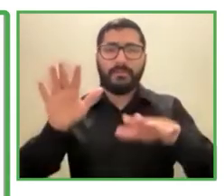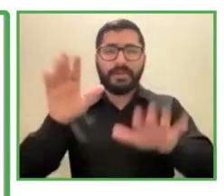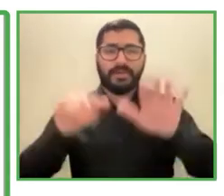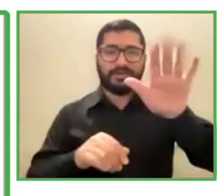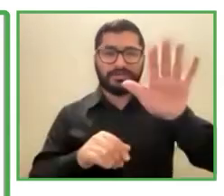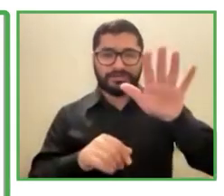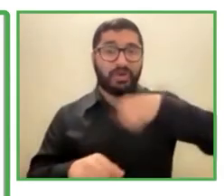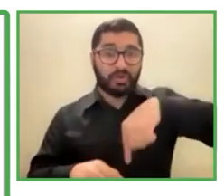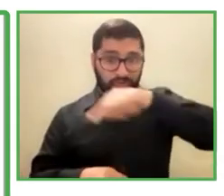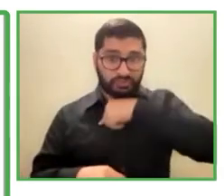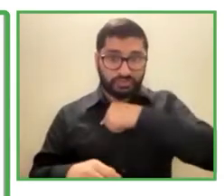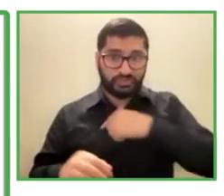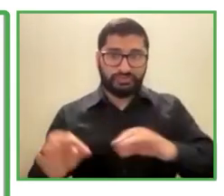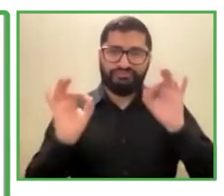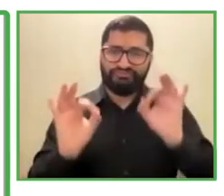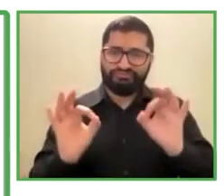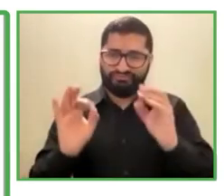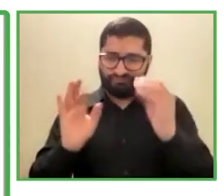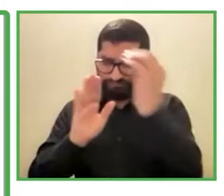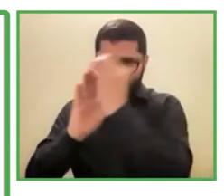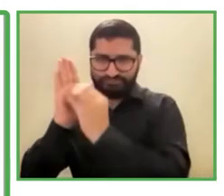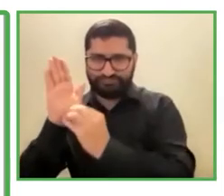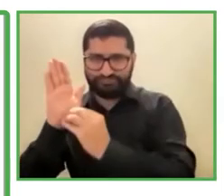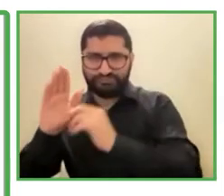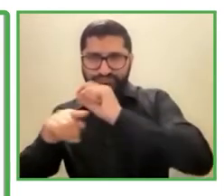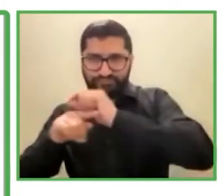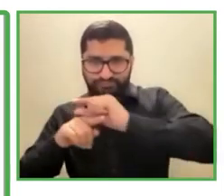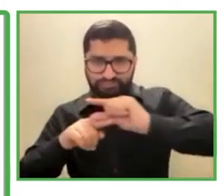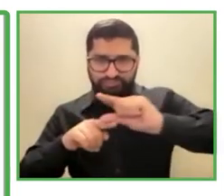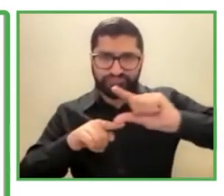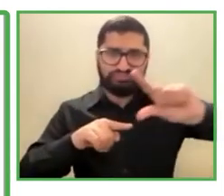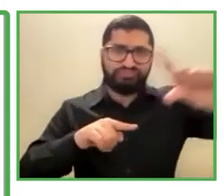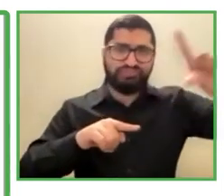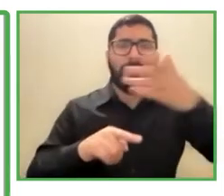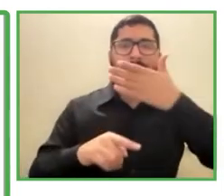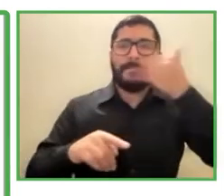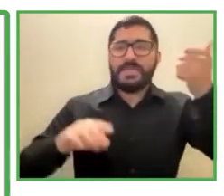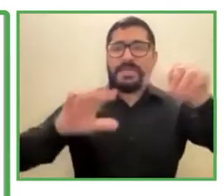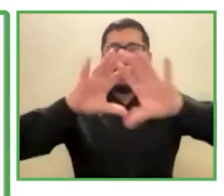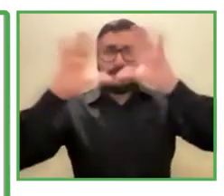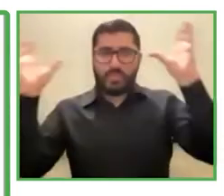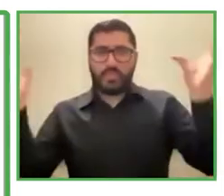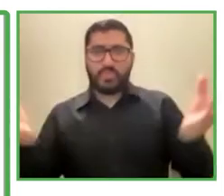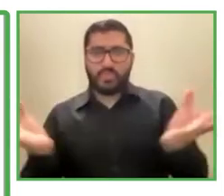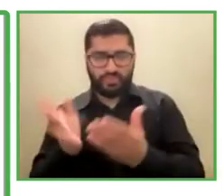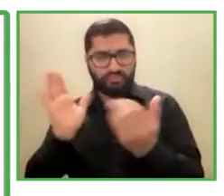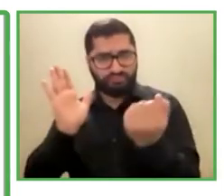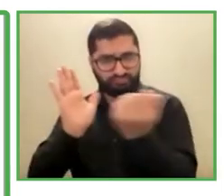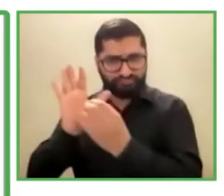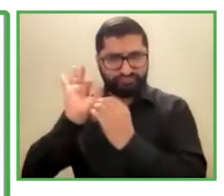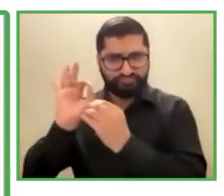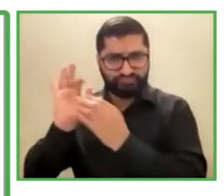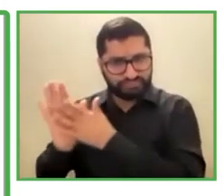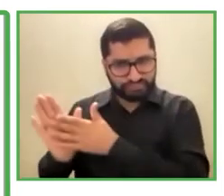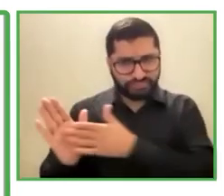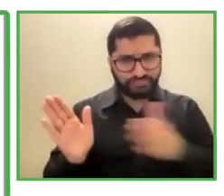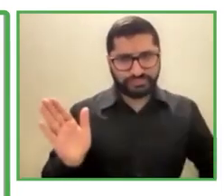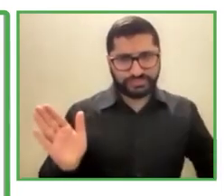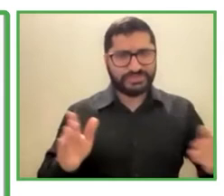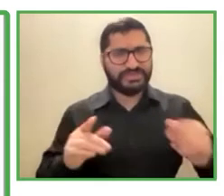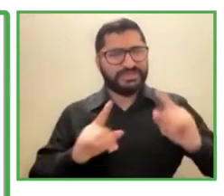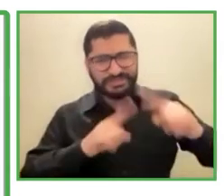mundo entre los certificados cada año. Por último pero menos importante es difícil que una empresa social sea